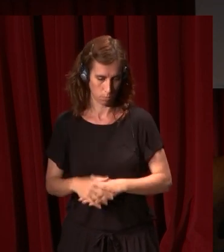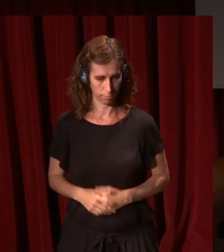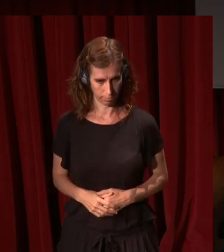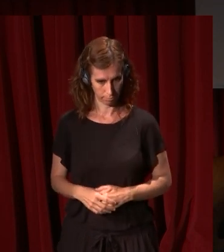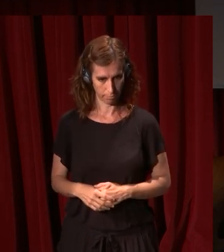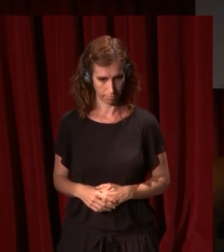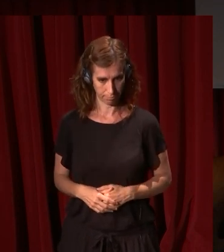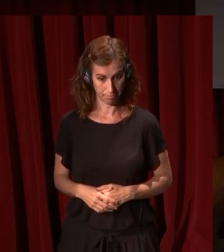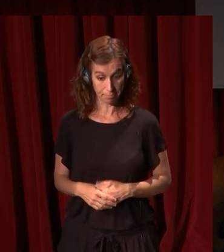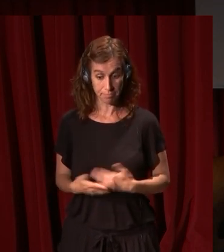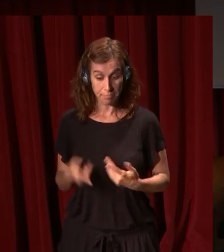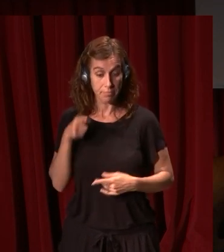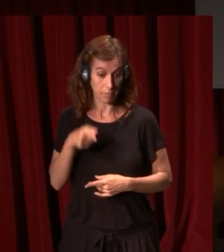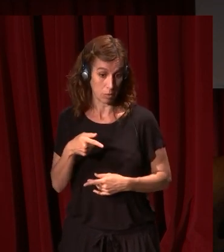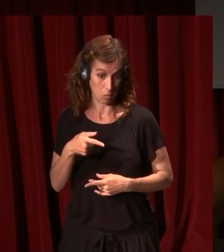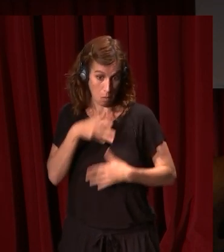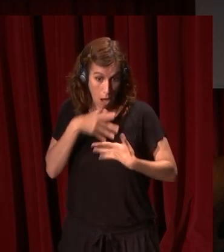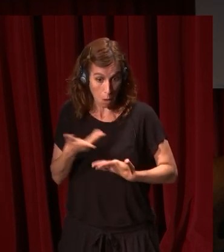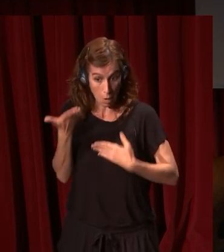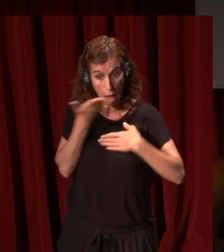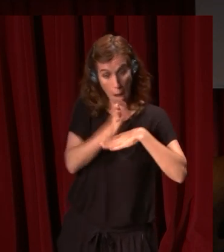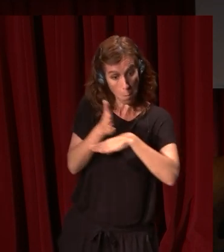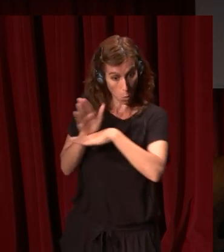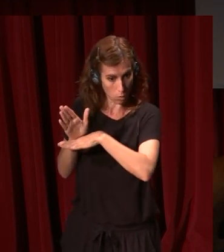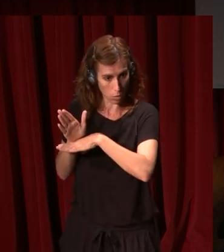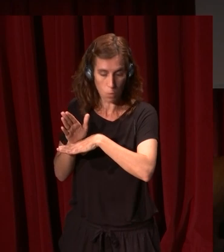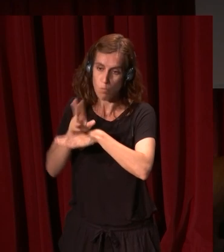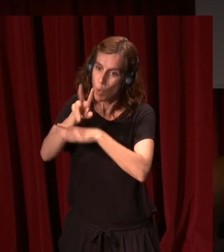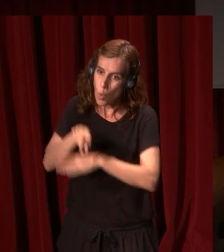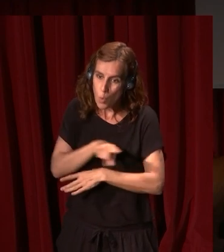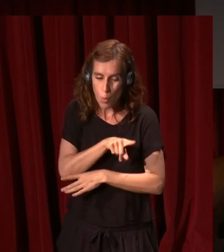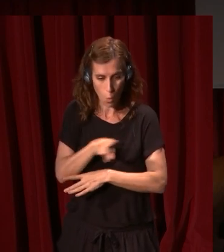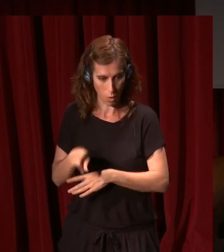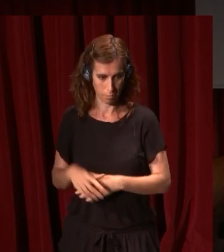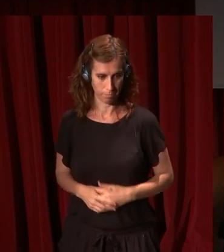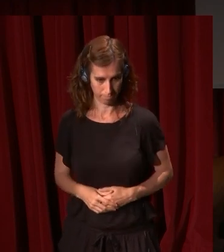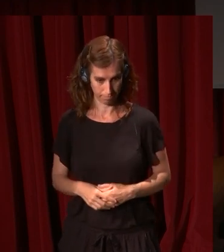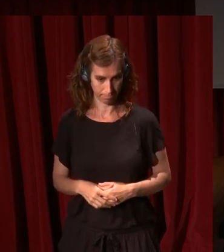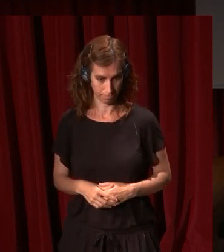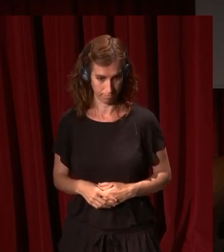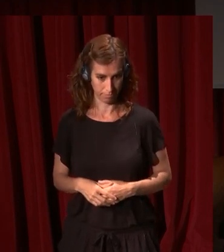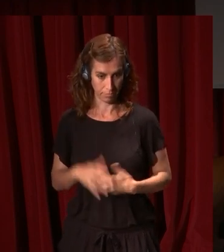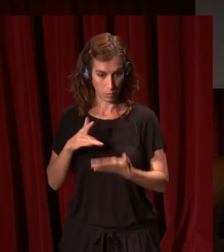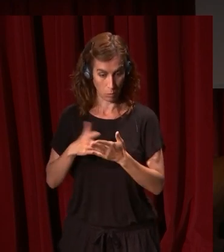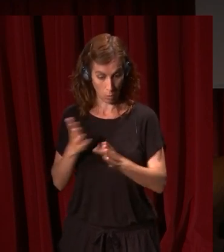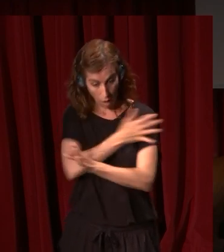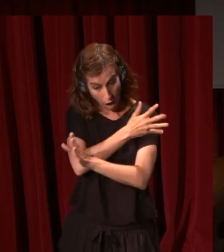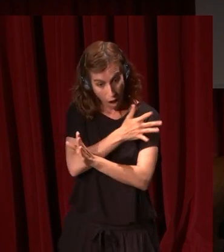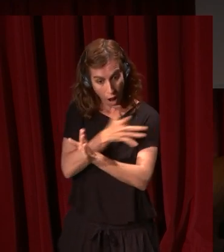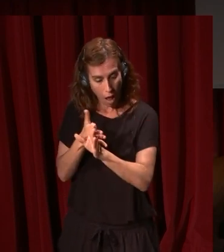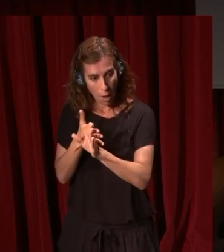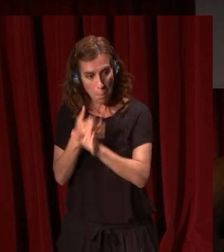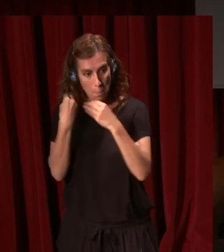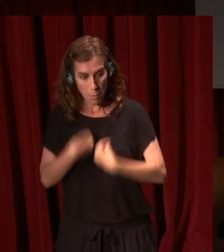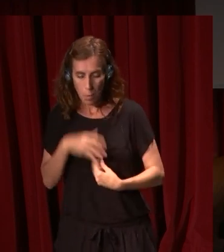Y eso es lo que afirmamos en esta exposición, que no es así o no es así hasta el punto que se nos ha dicho. Y es importante también este